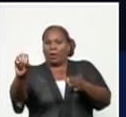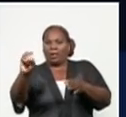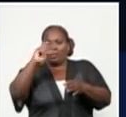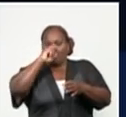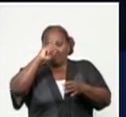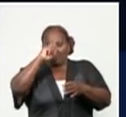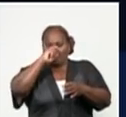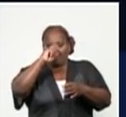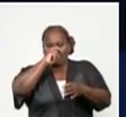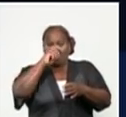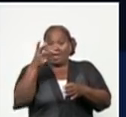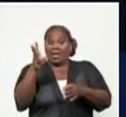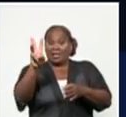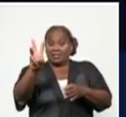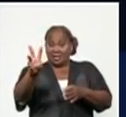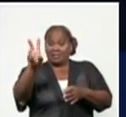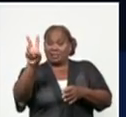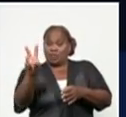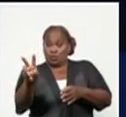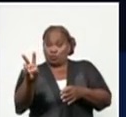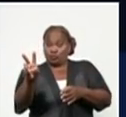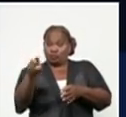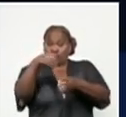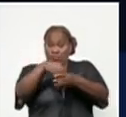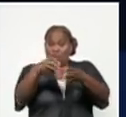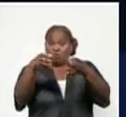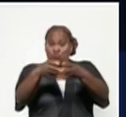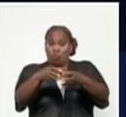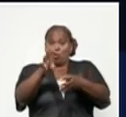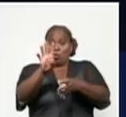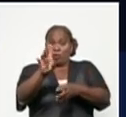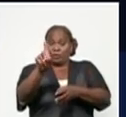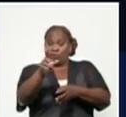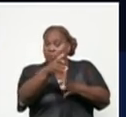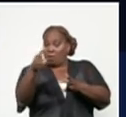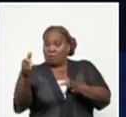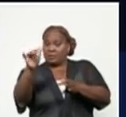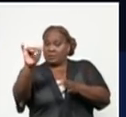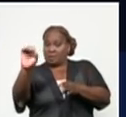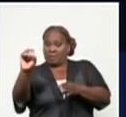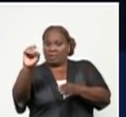y 32 en el grupo de 41 a 60 años de edad.